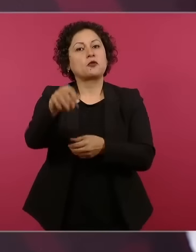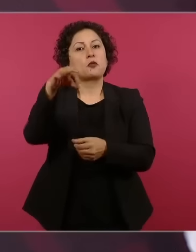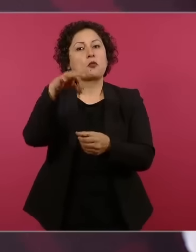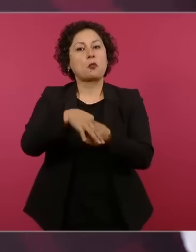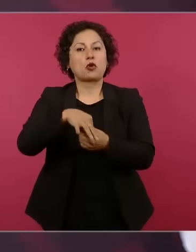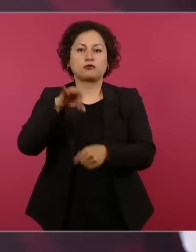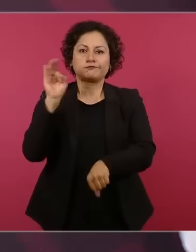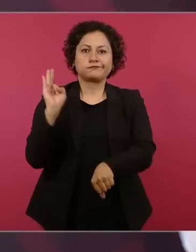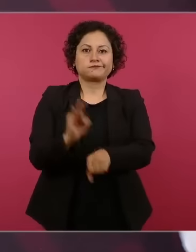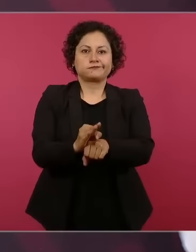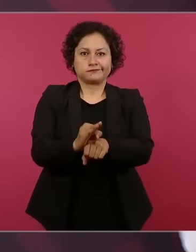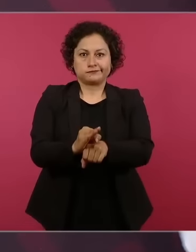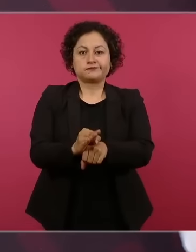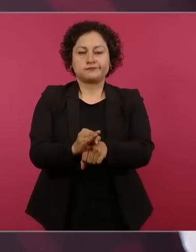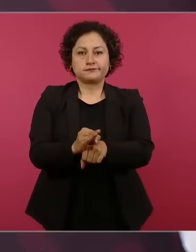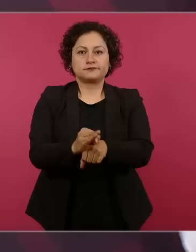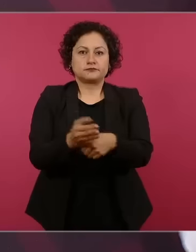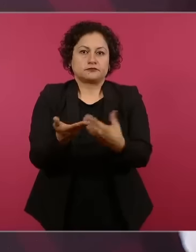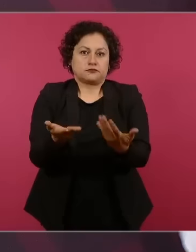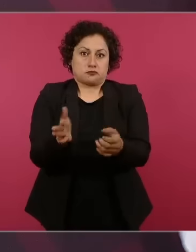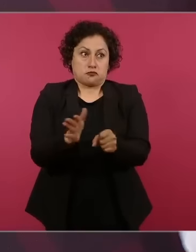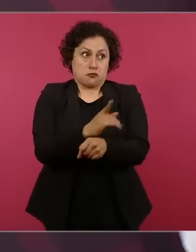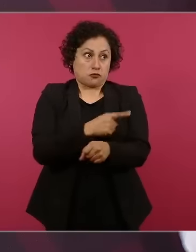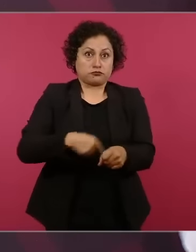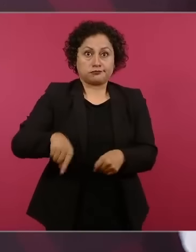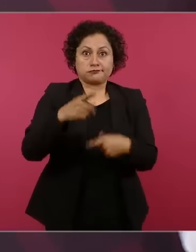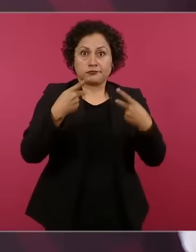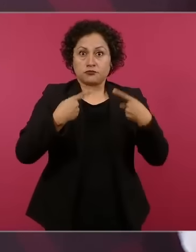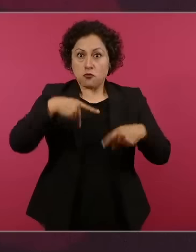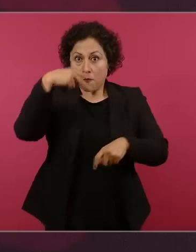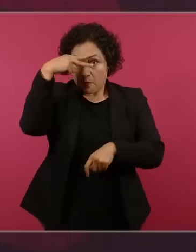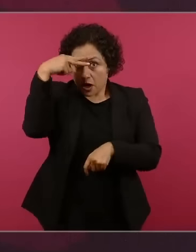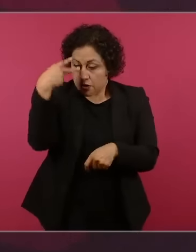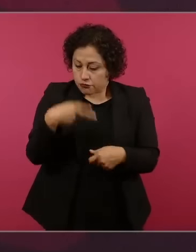se ha avanzado muy poco